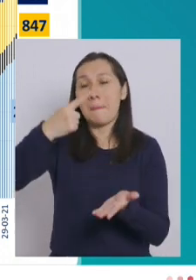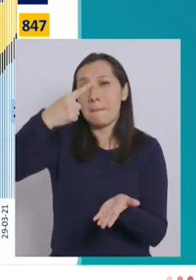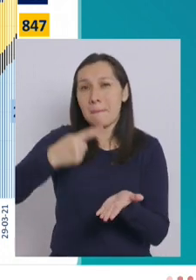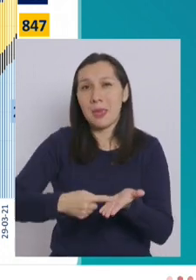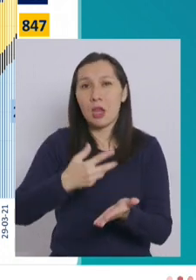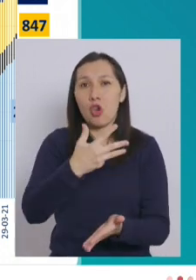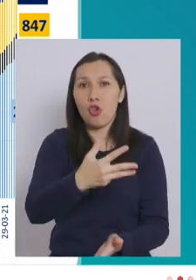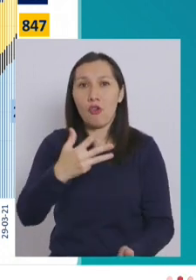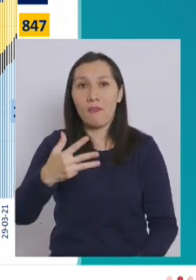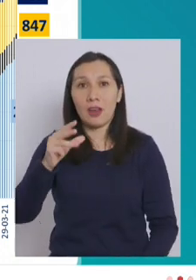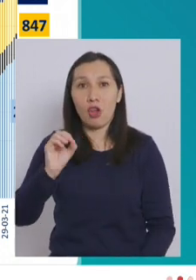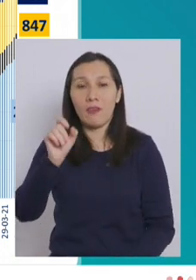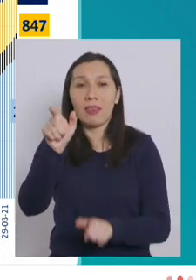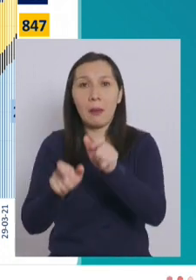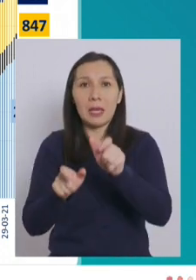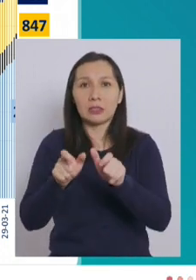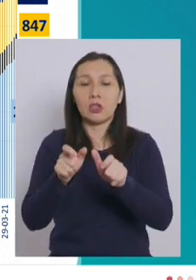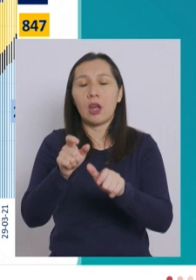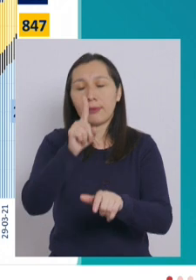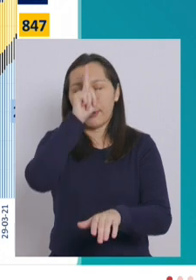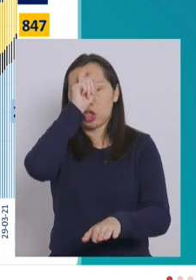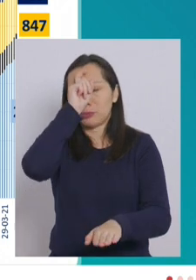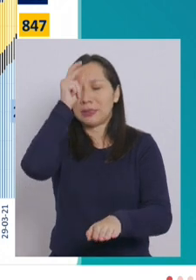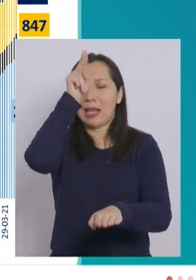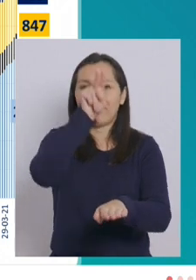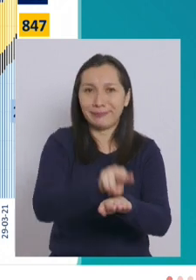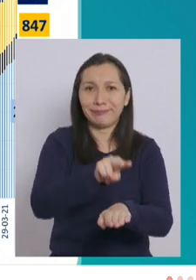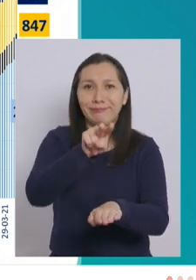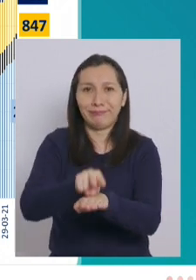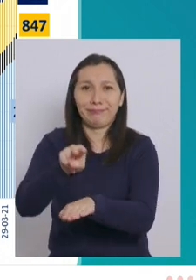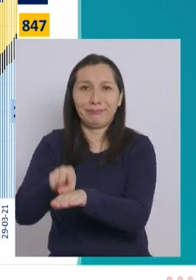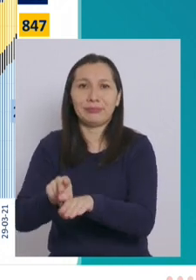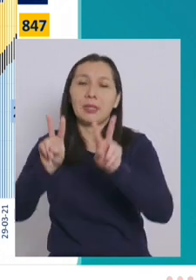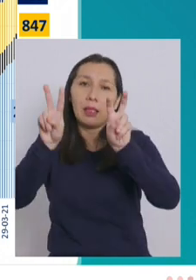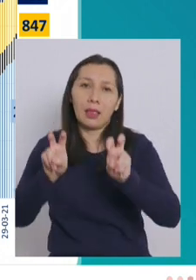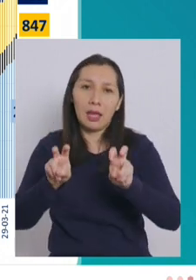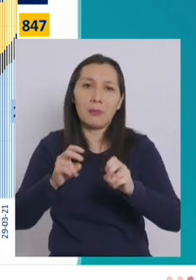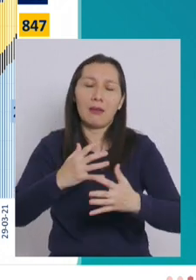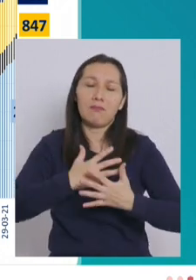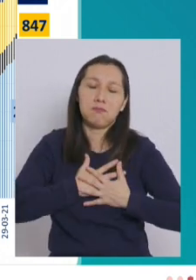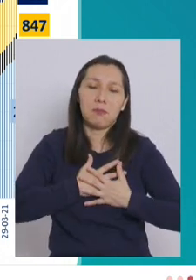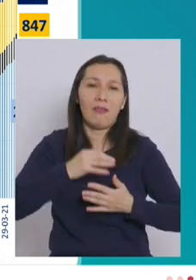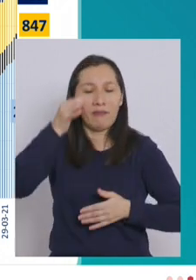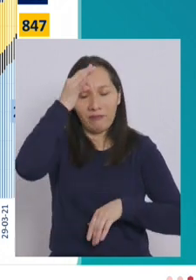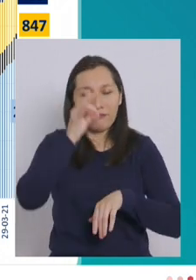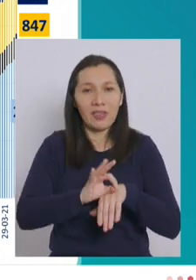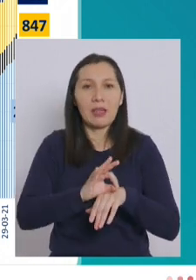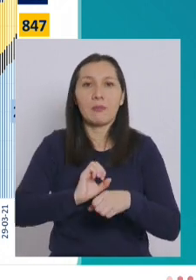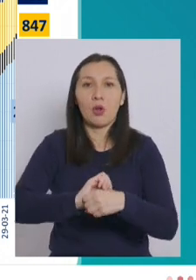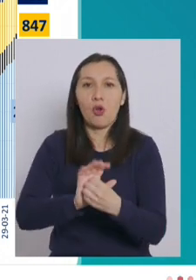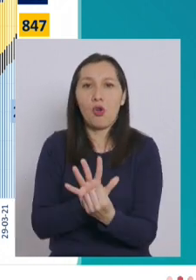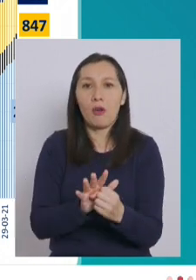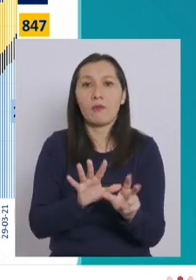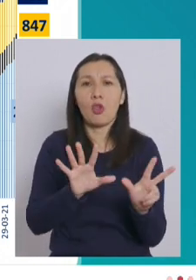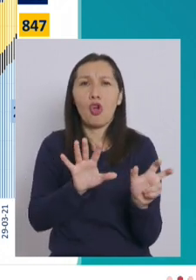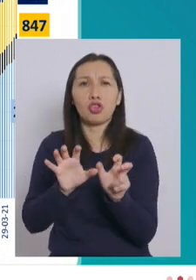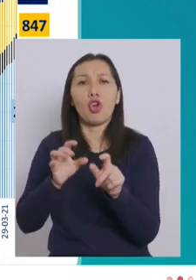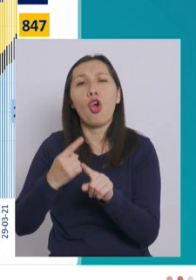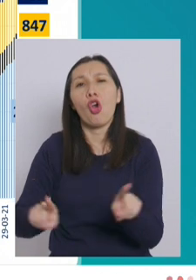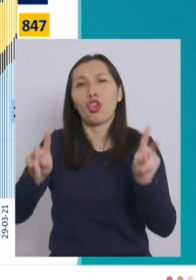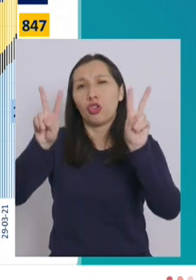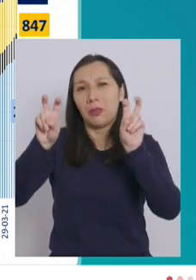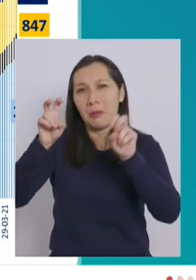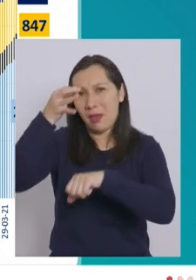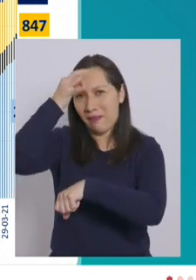.990 pacientes hospitalizados por razones del COVID y 800 por otras